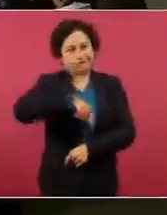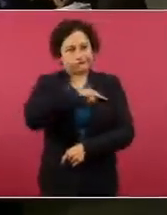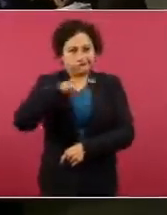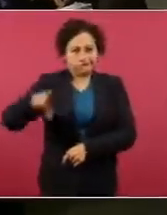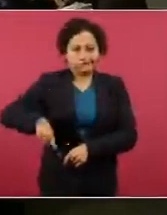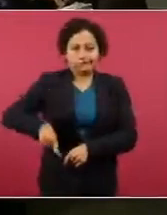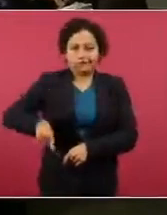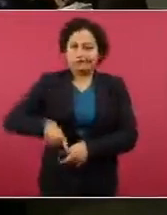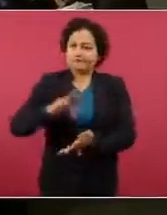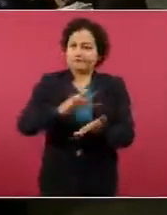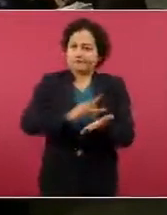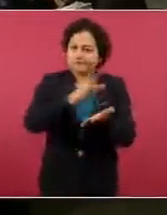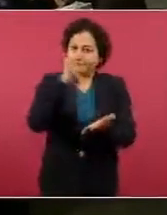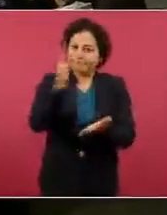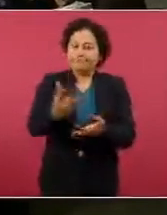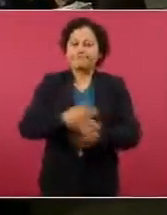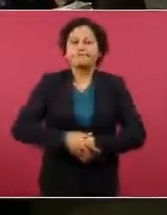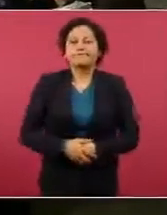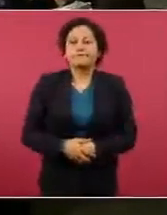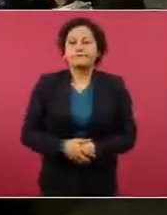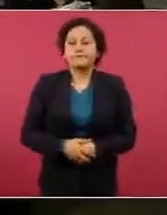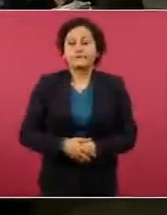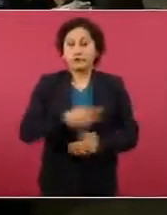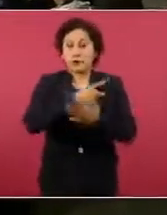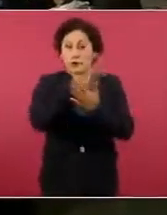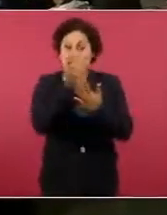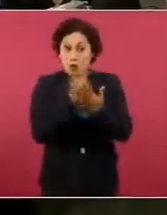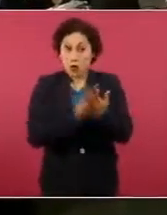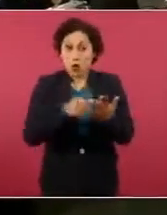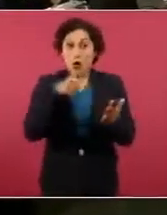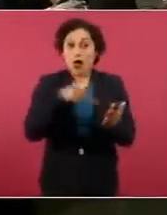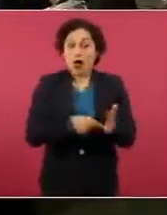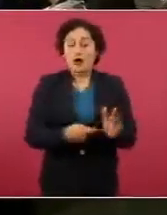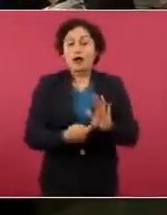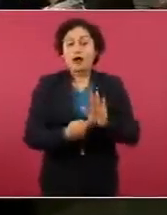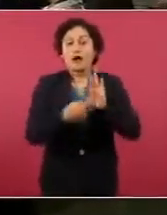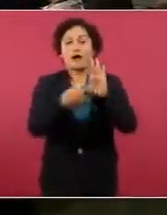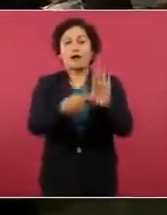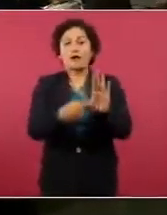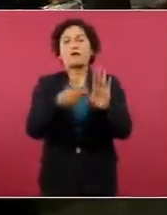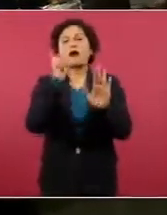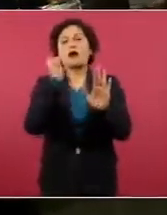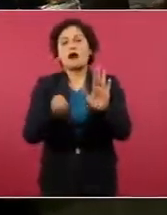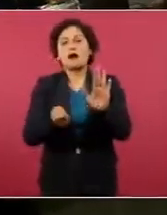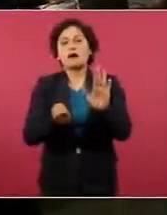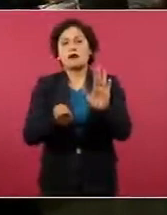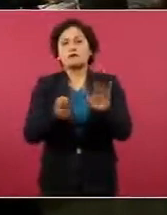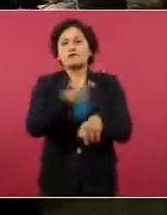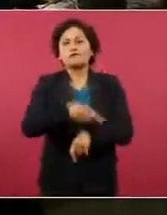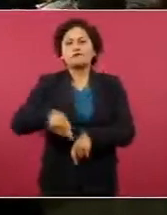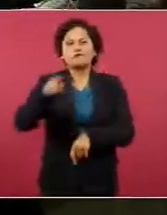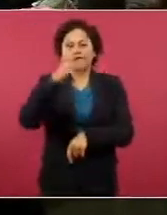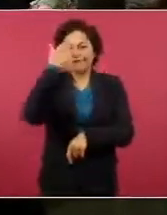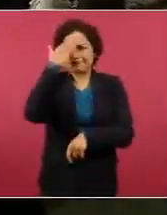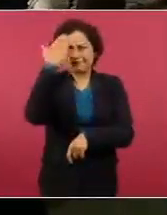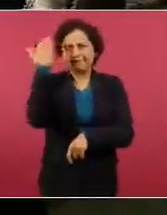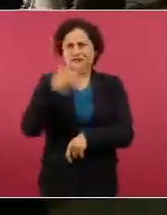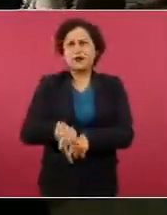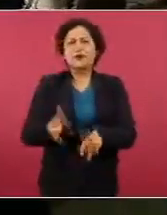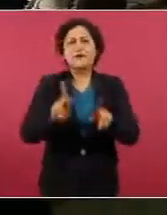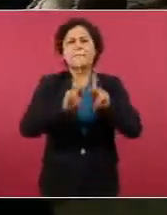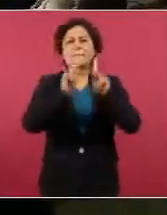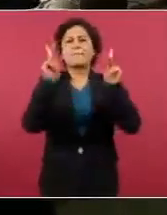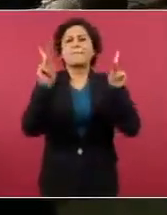Esta estrategia es una muestra de que la paz no se construye por medio de la fuerza y la violencia,